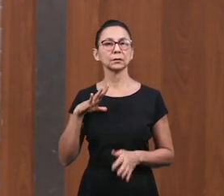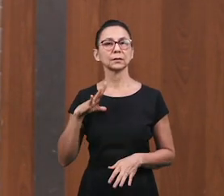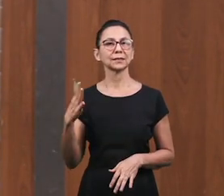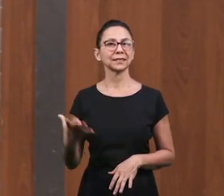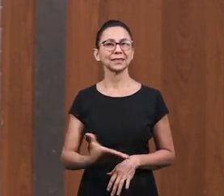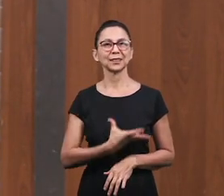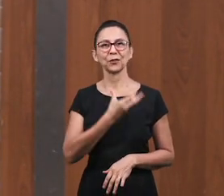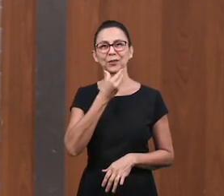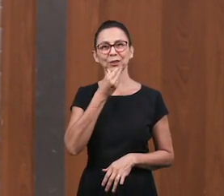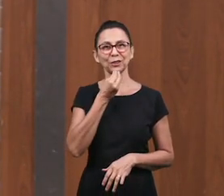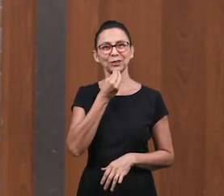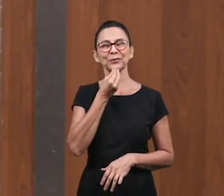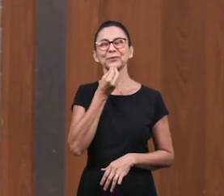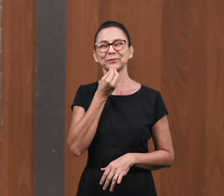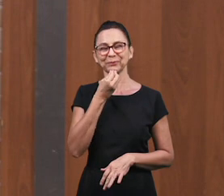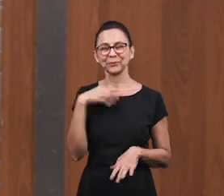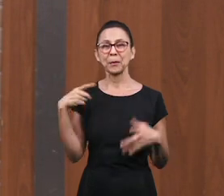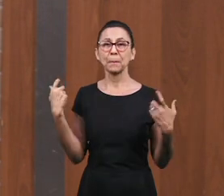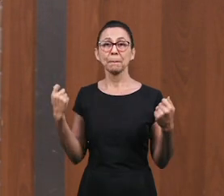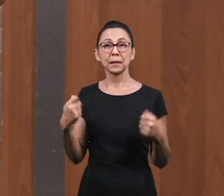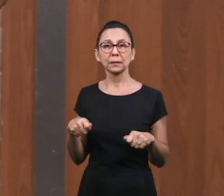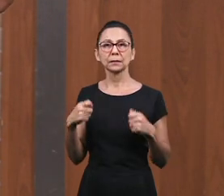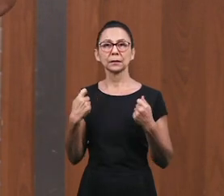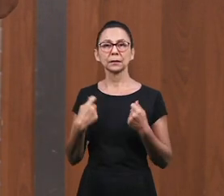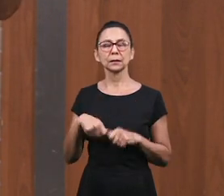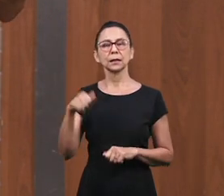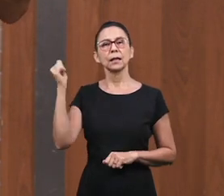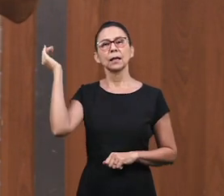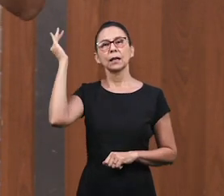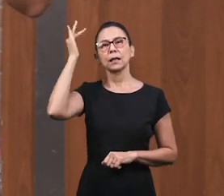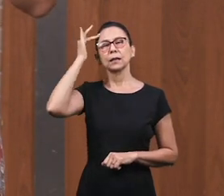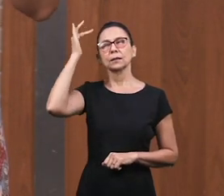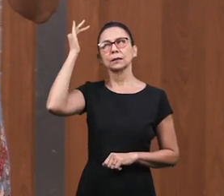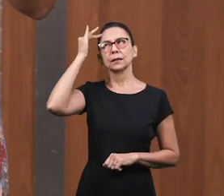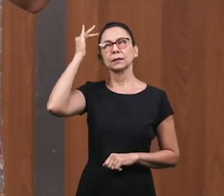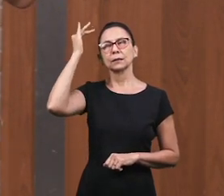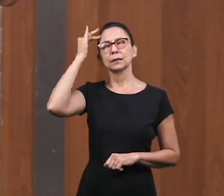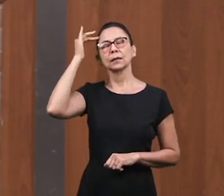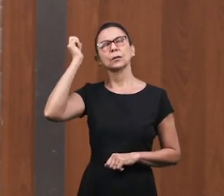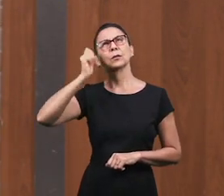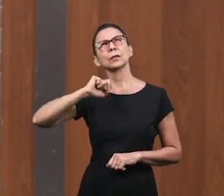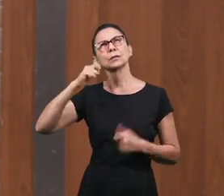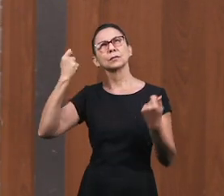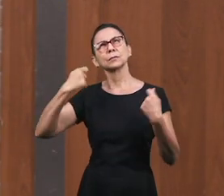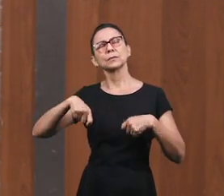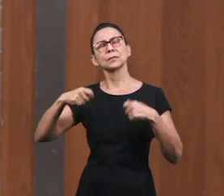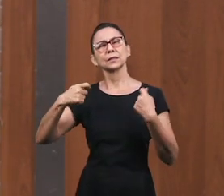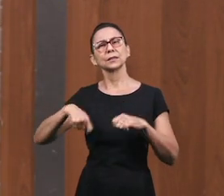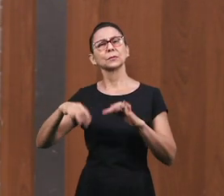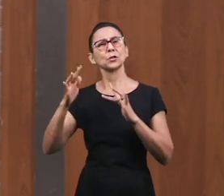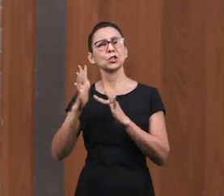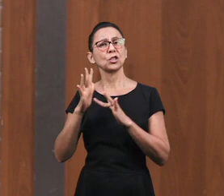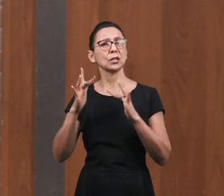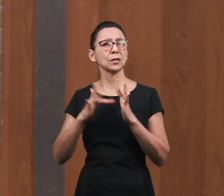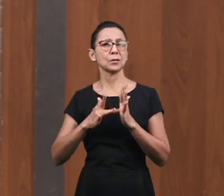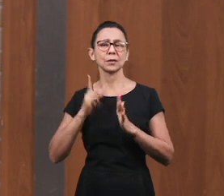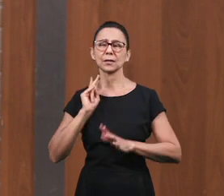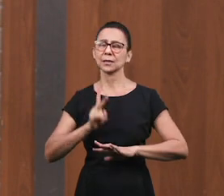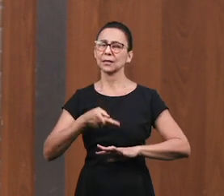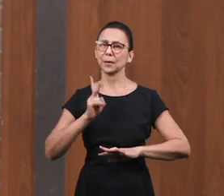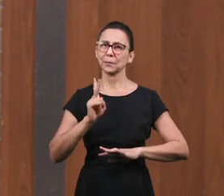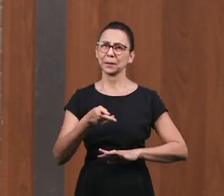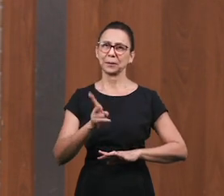Nosotros Necesitamos Concientizar Pensar Que Necesitamos Del Perdón De Nuestros Pecados